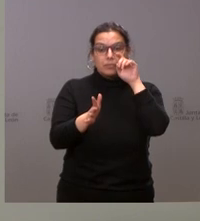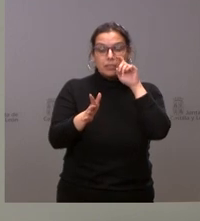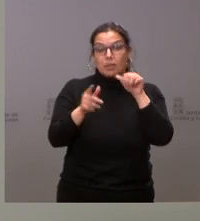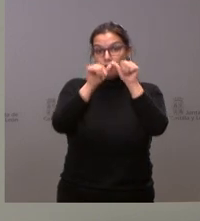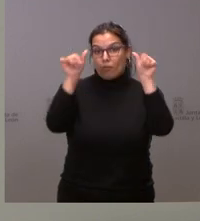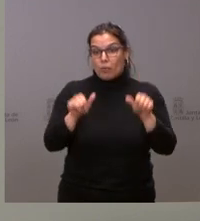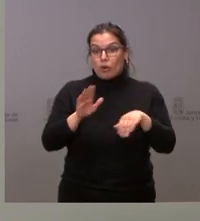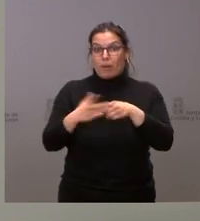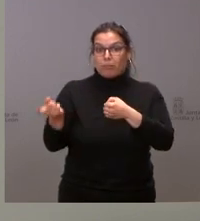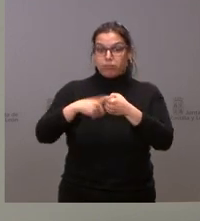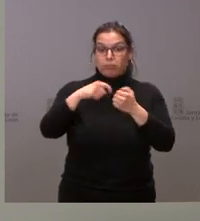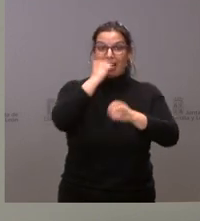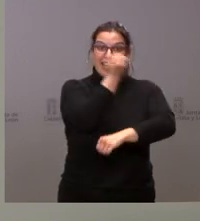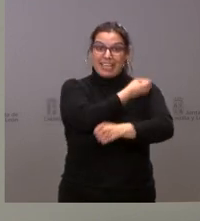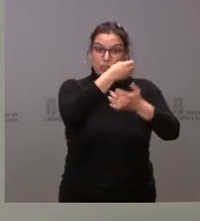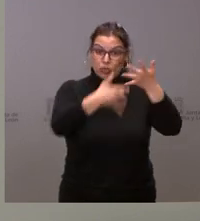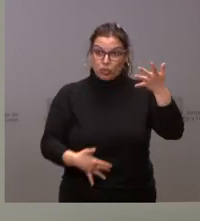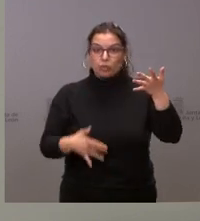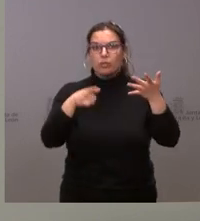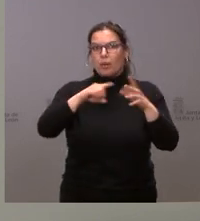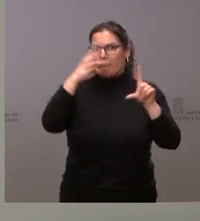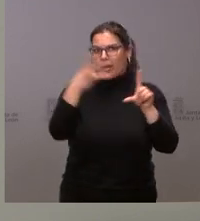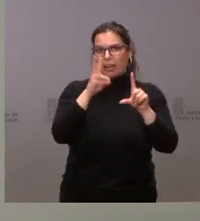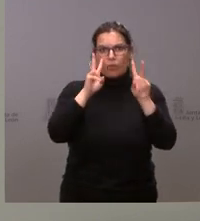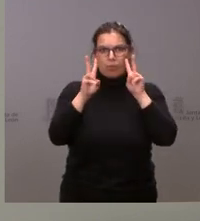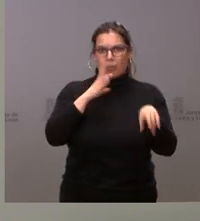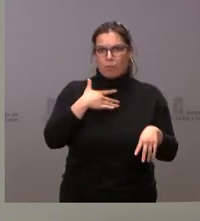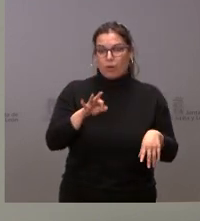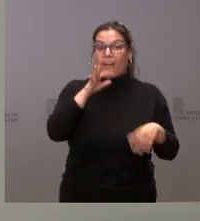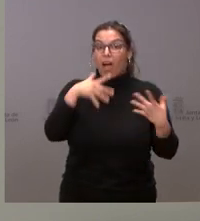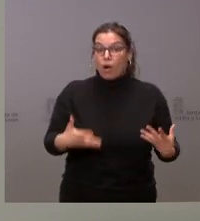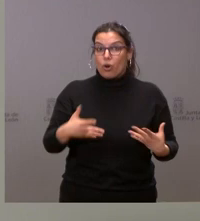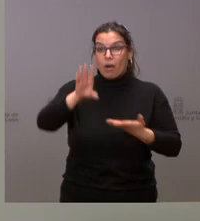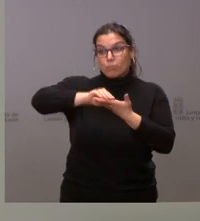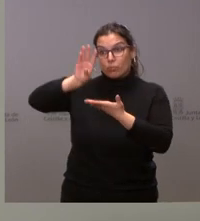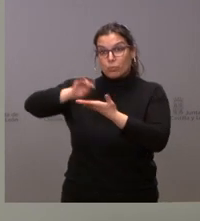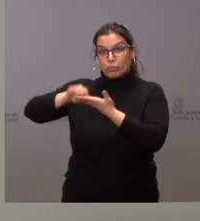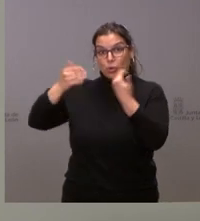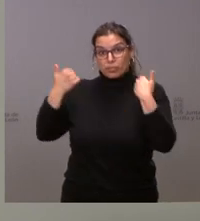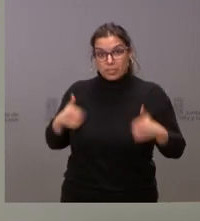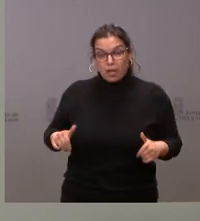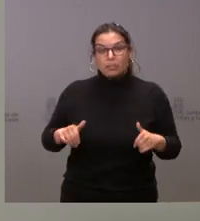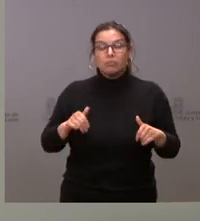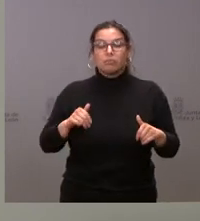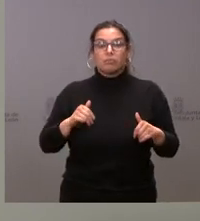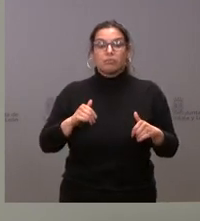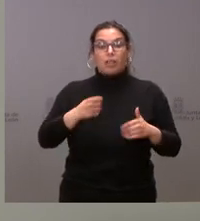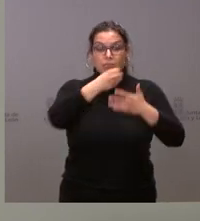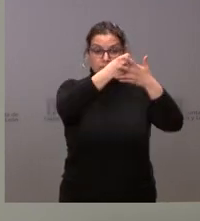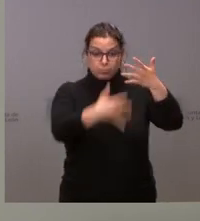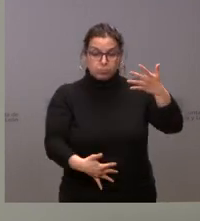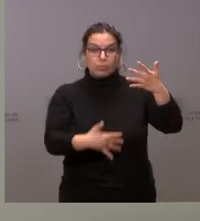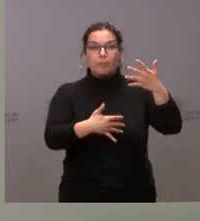y lo que hacemos ahora es regular este registro donde estarán registradas todos los profesionales.